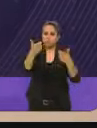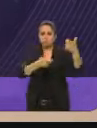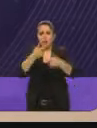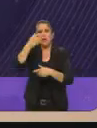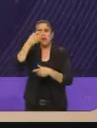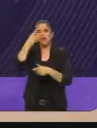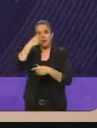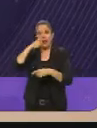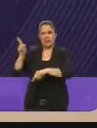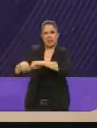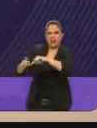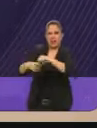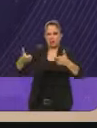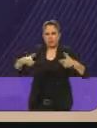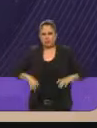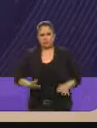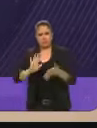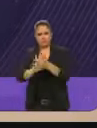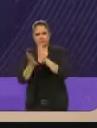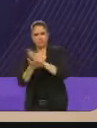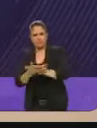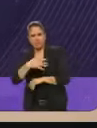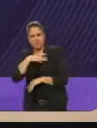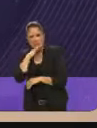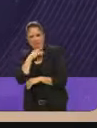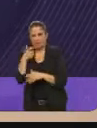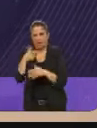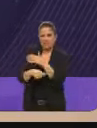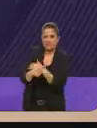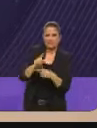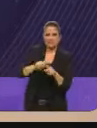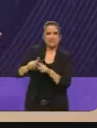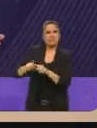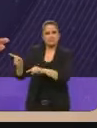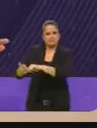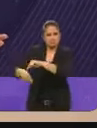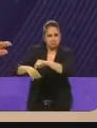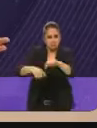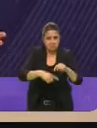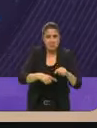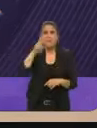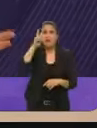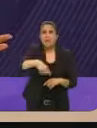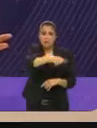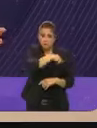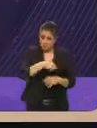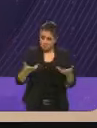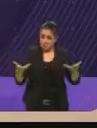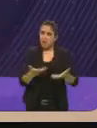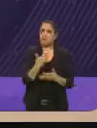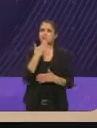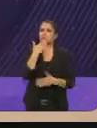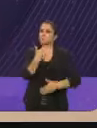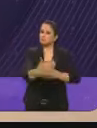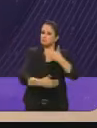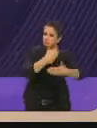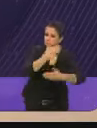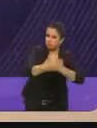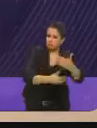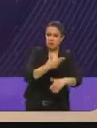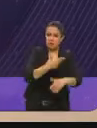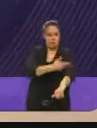corrupción hemos logrado hacer mucho con los mismos recursos pero con